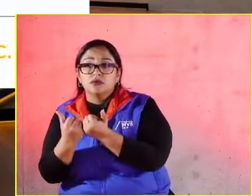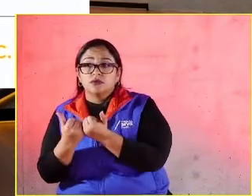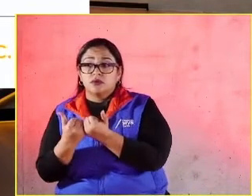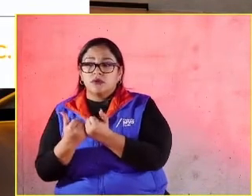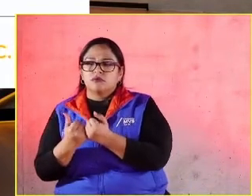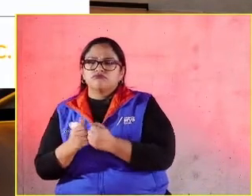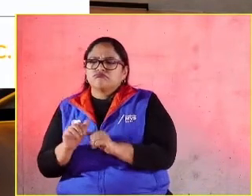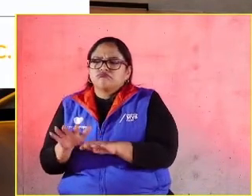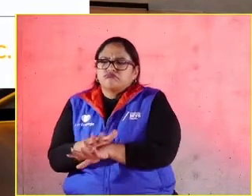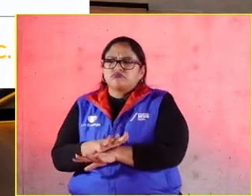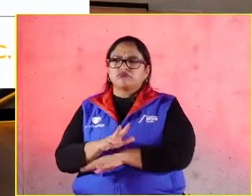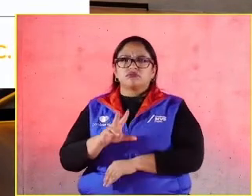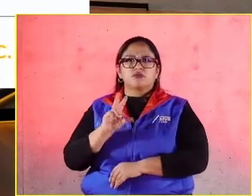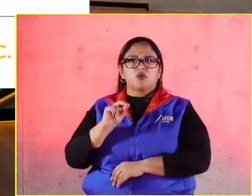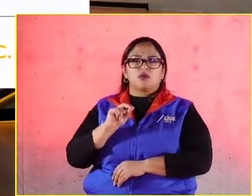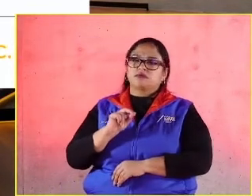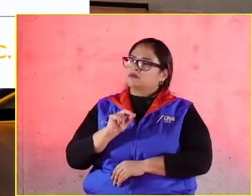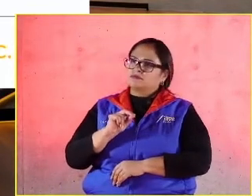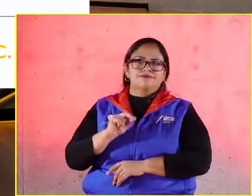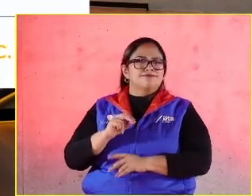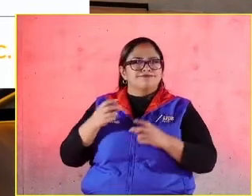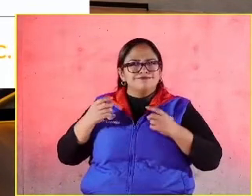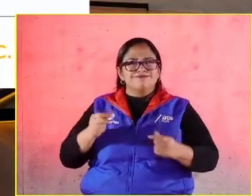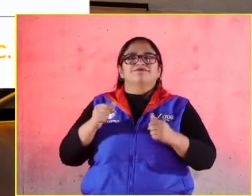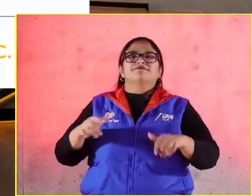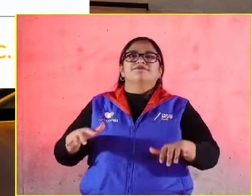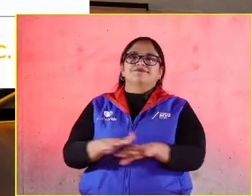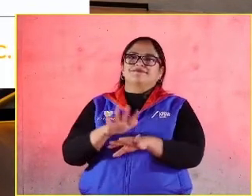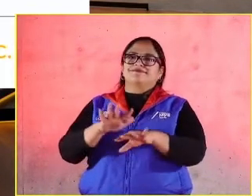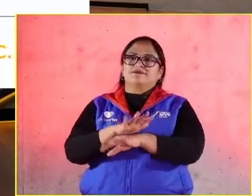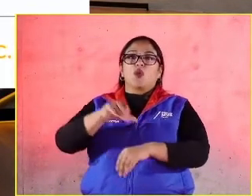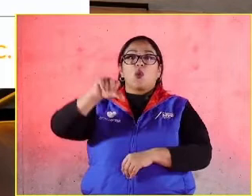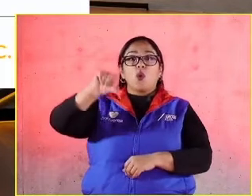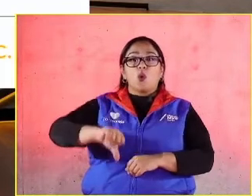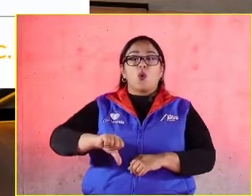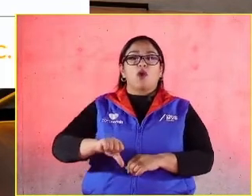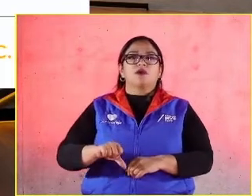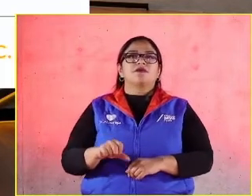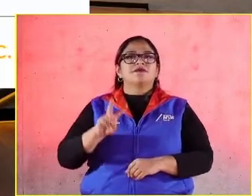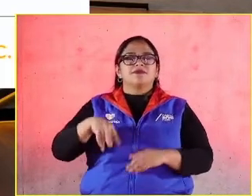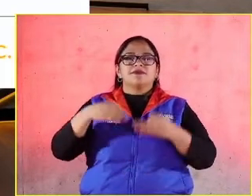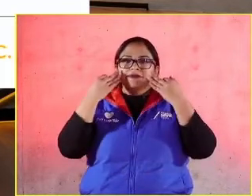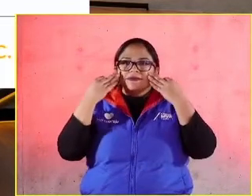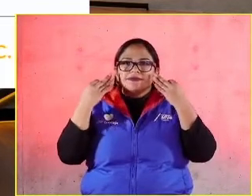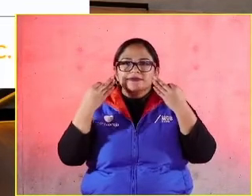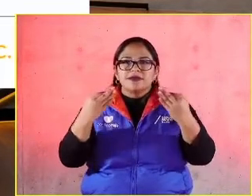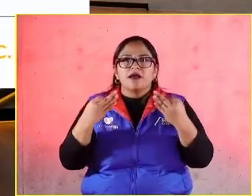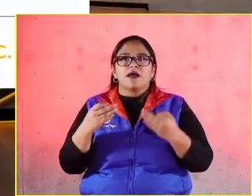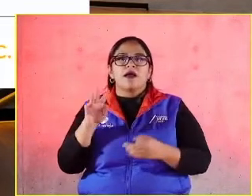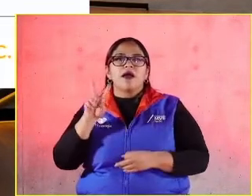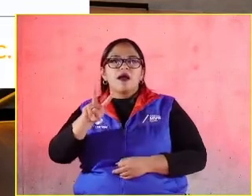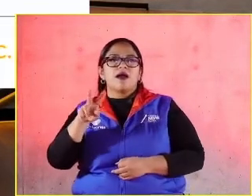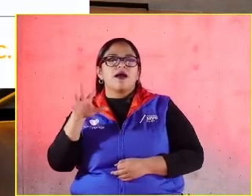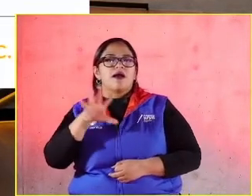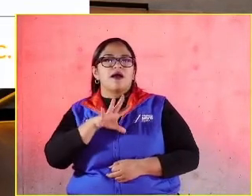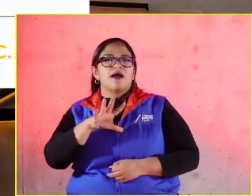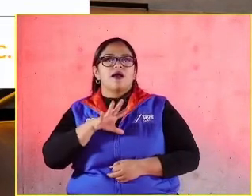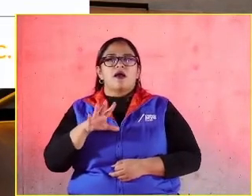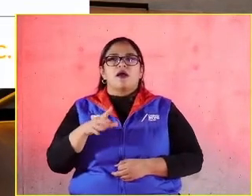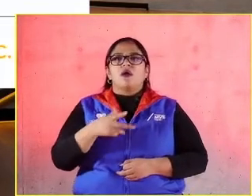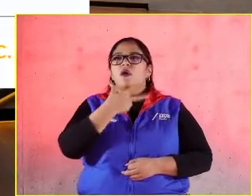excepción. Hoy estamos viendo por primera vez en una ceremonia de clausura del encuentro pymes a Ricardo Bucio Mújica,